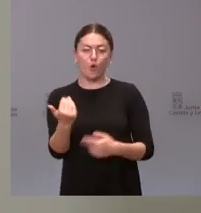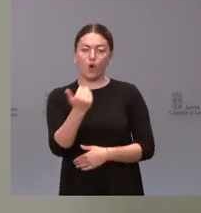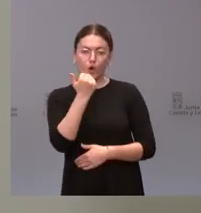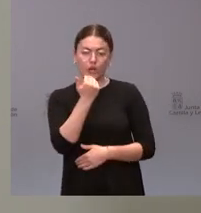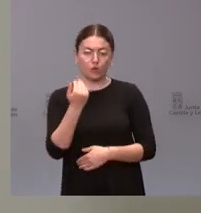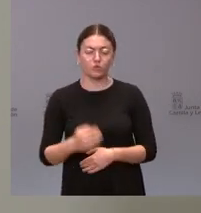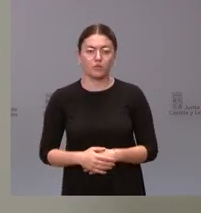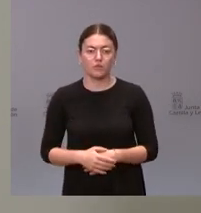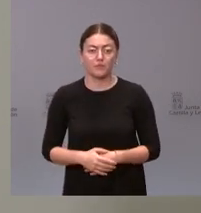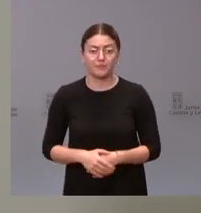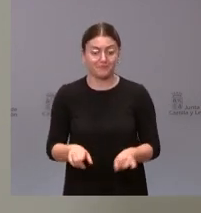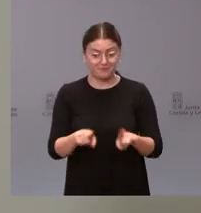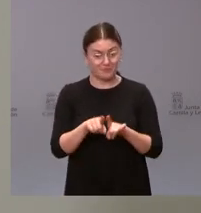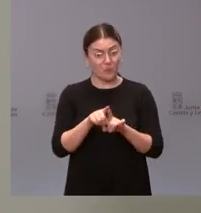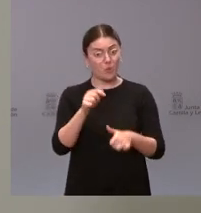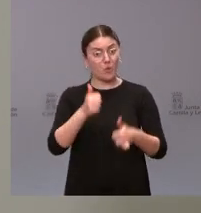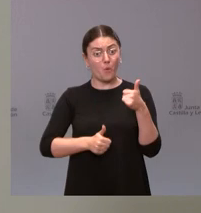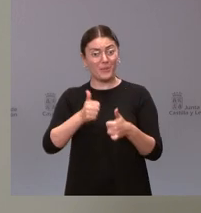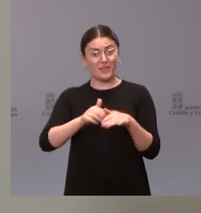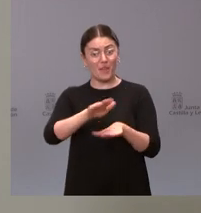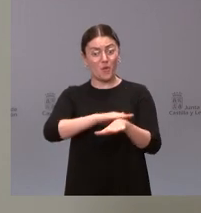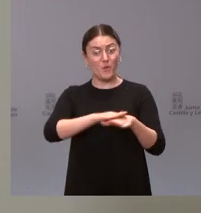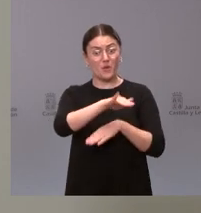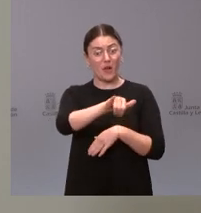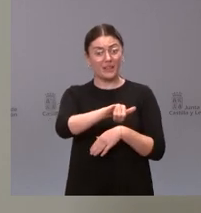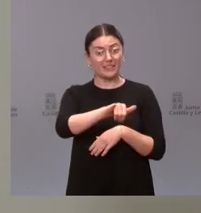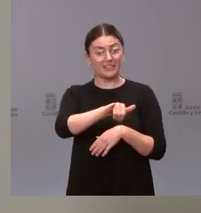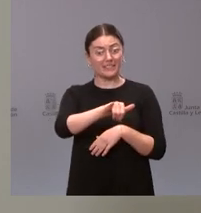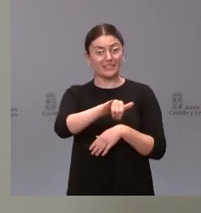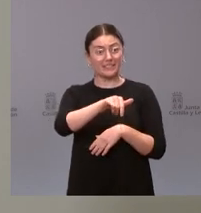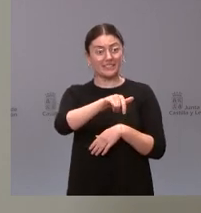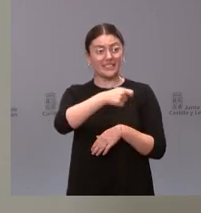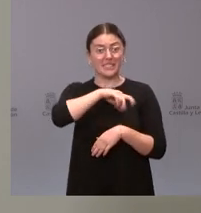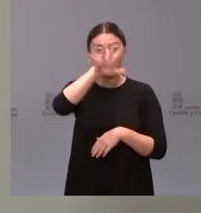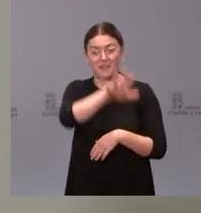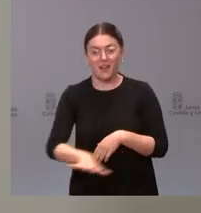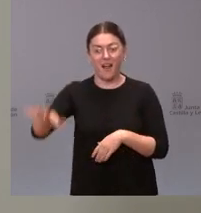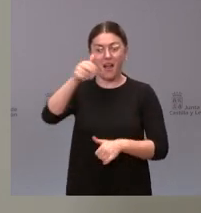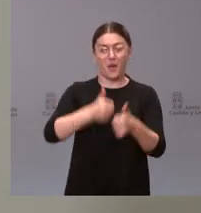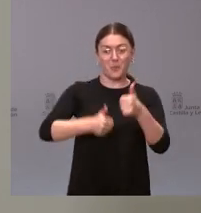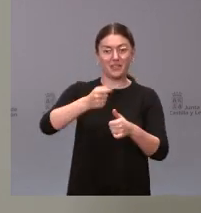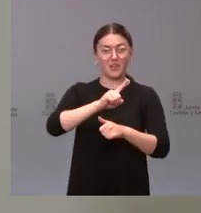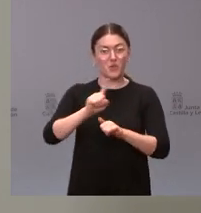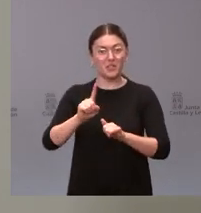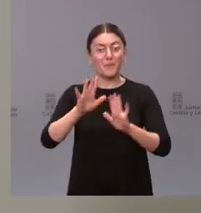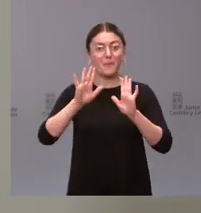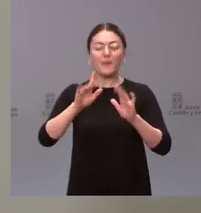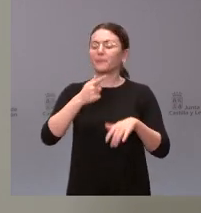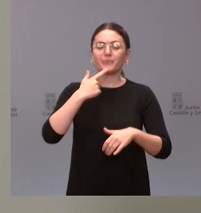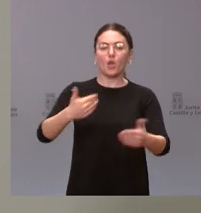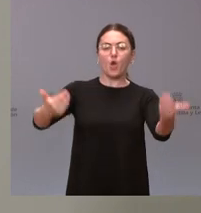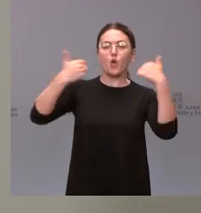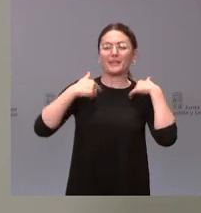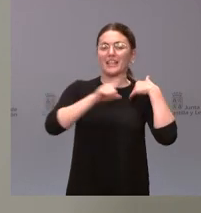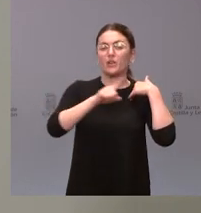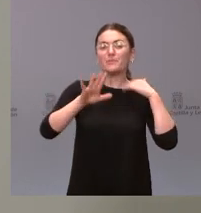la competencia que el gobierno tiene en el ámbito territorial de España pero estas que le quedan estamos viendo que